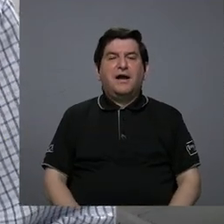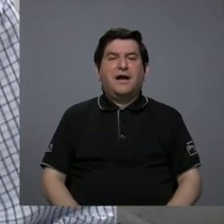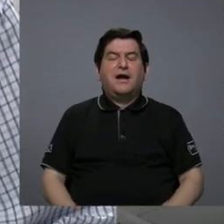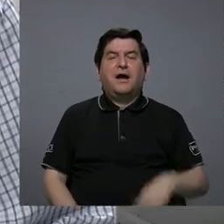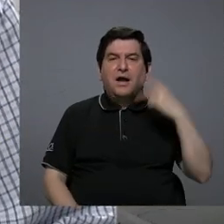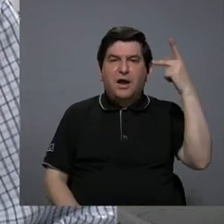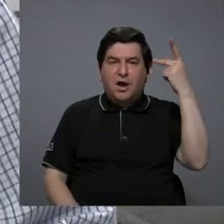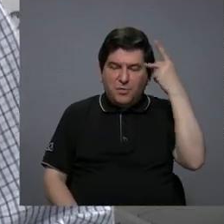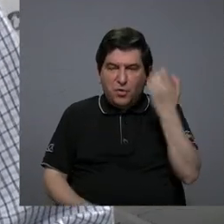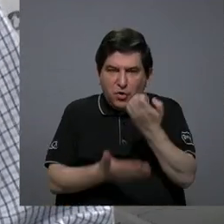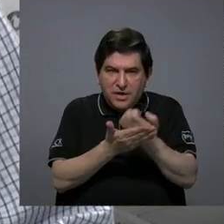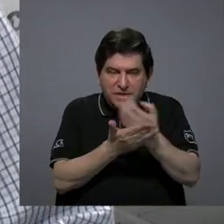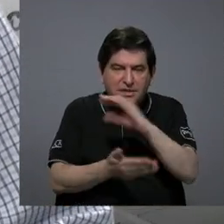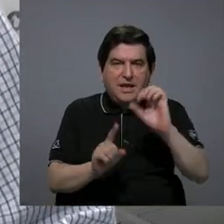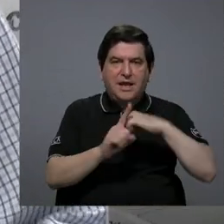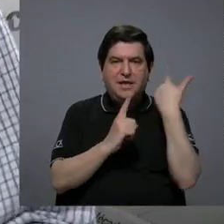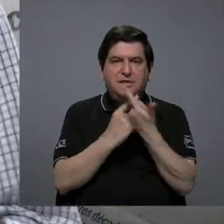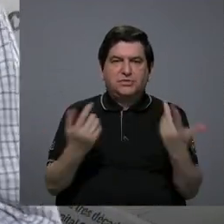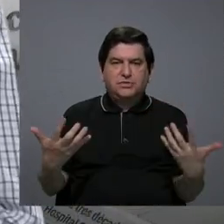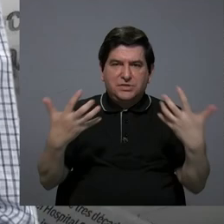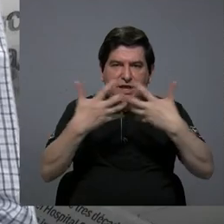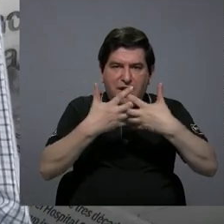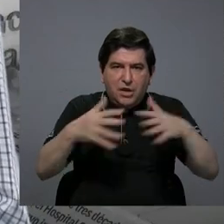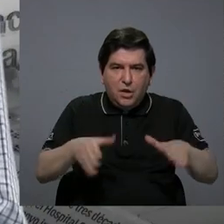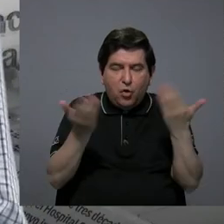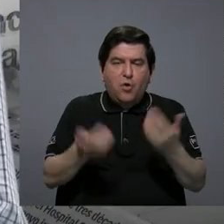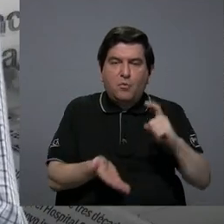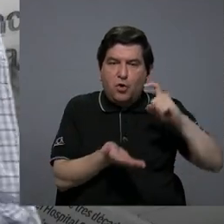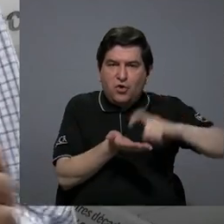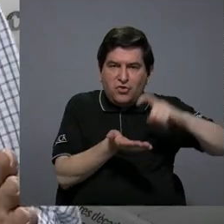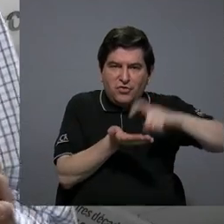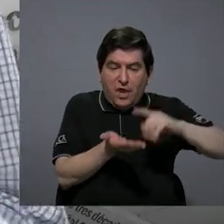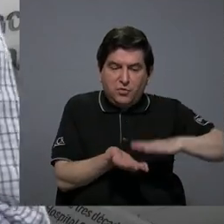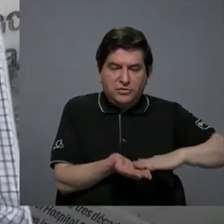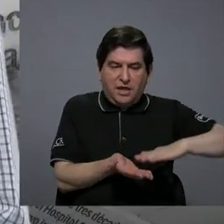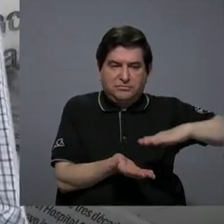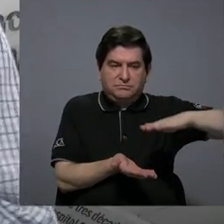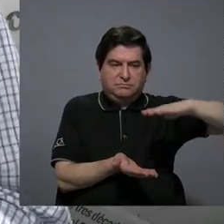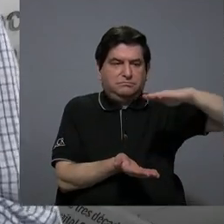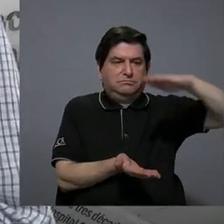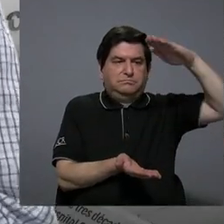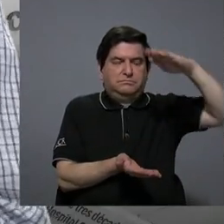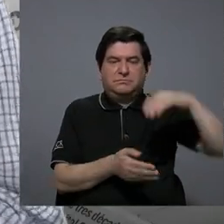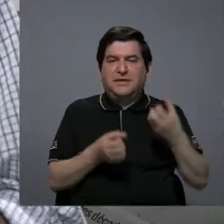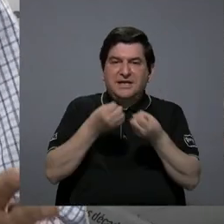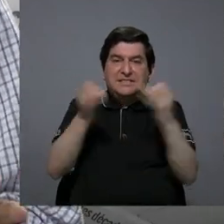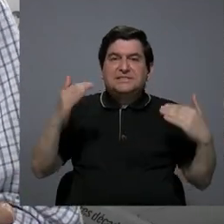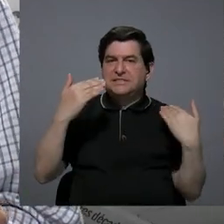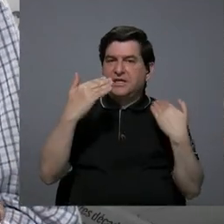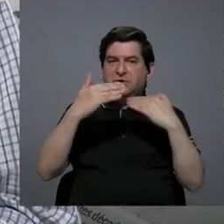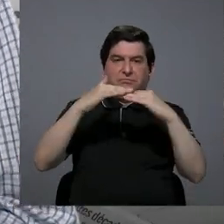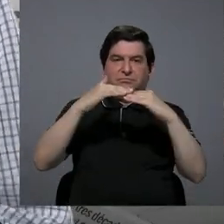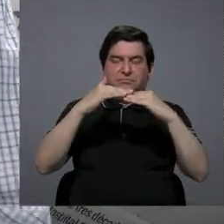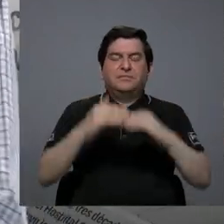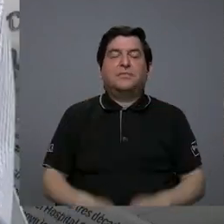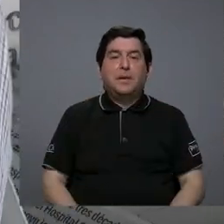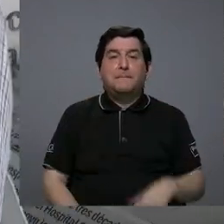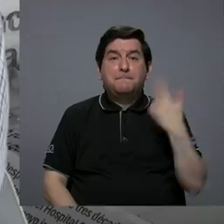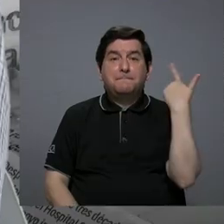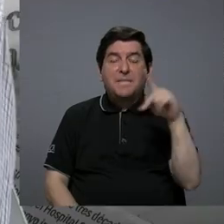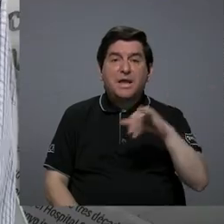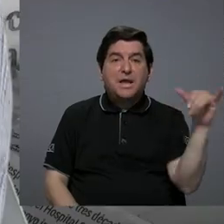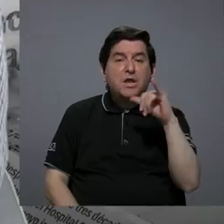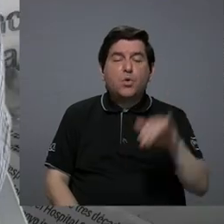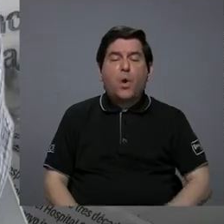y la política social. Un endeudamiento creciente sin tope puede ser riesgoso, como